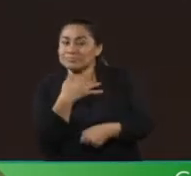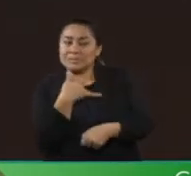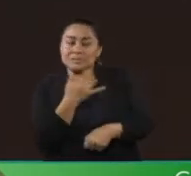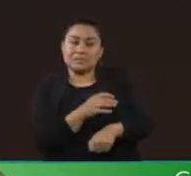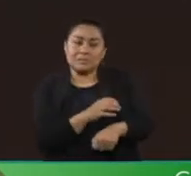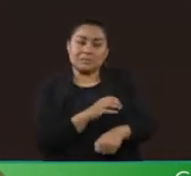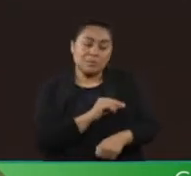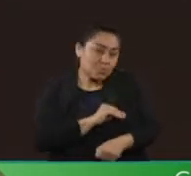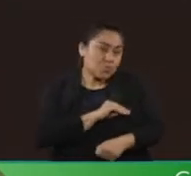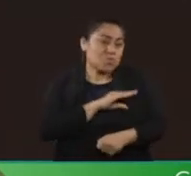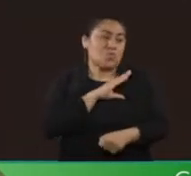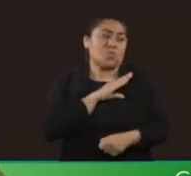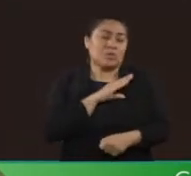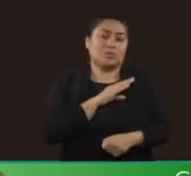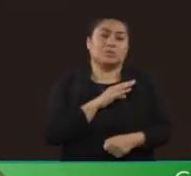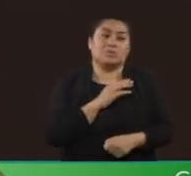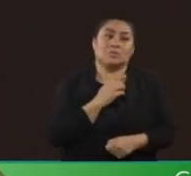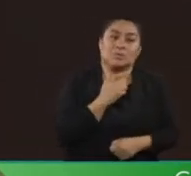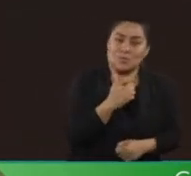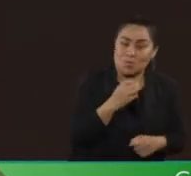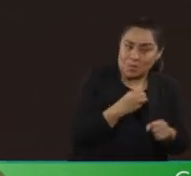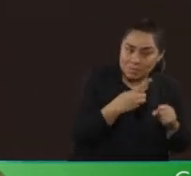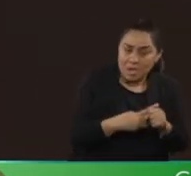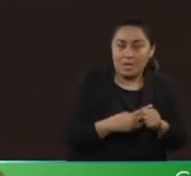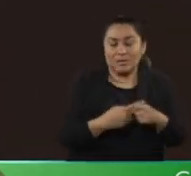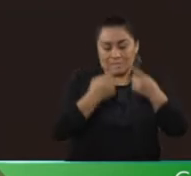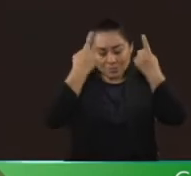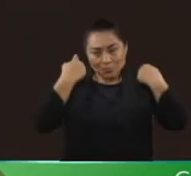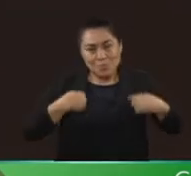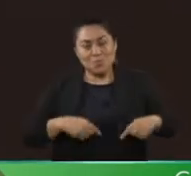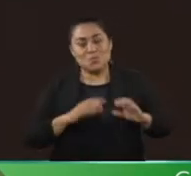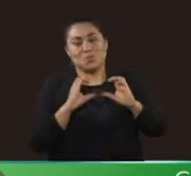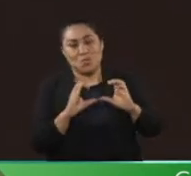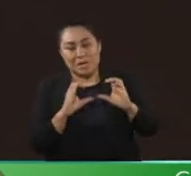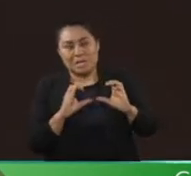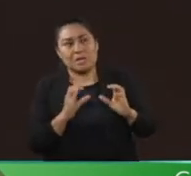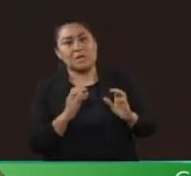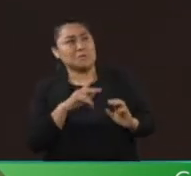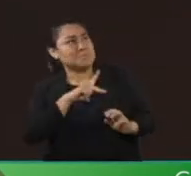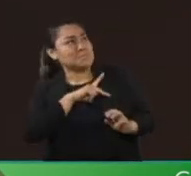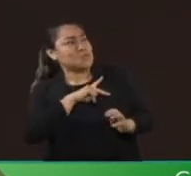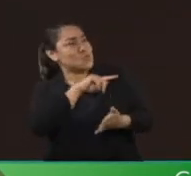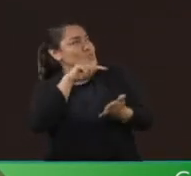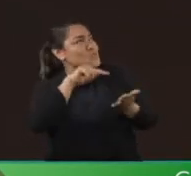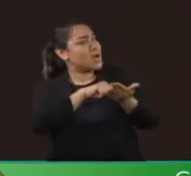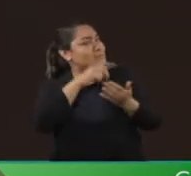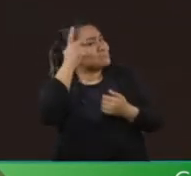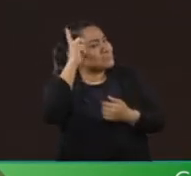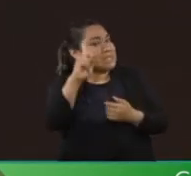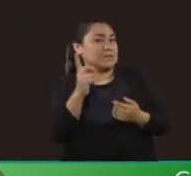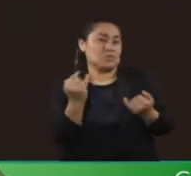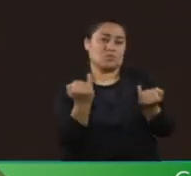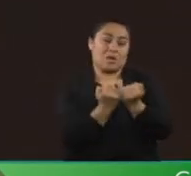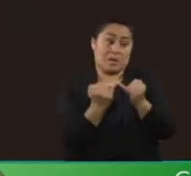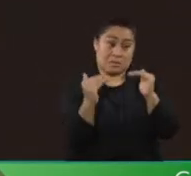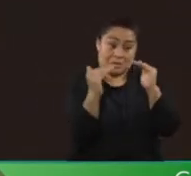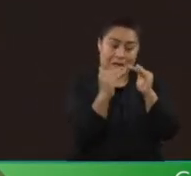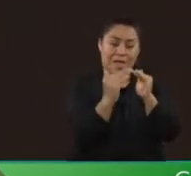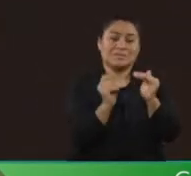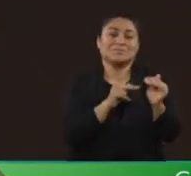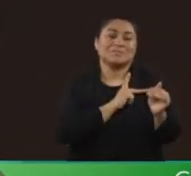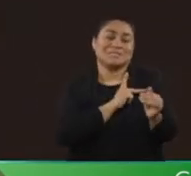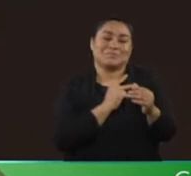oportunidades económicas, bienestar físico, sentido de pertenencia y, sin duda, privacidad y autonomía.